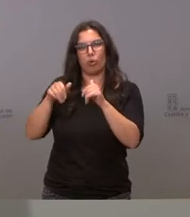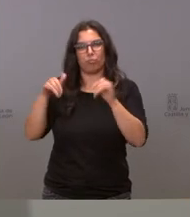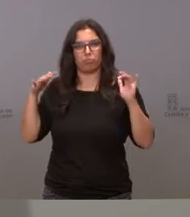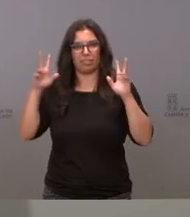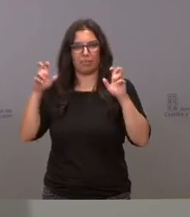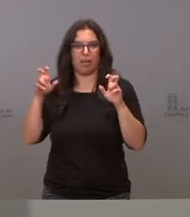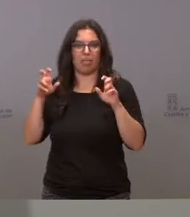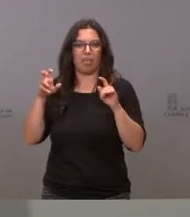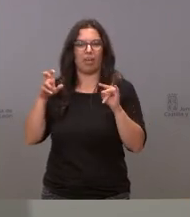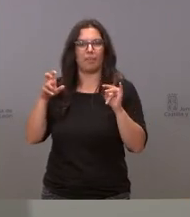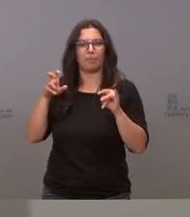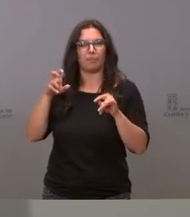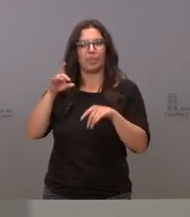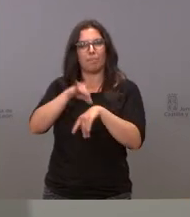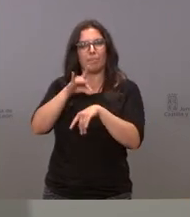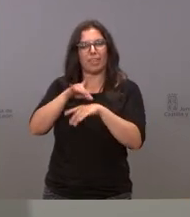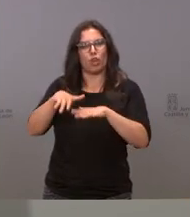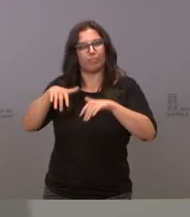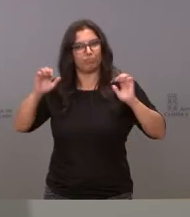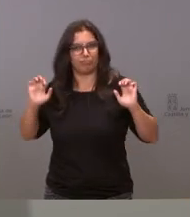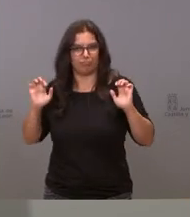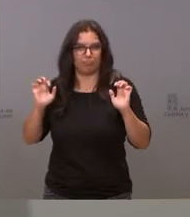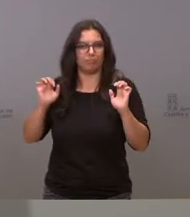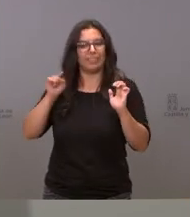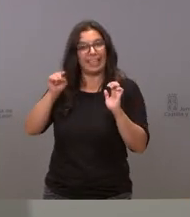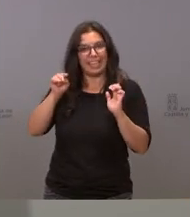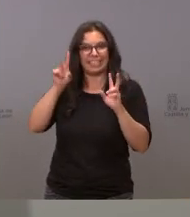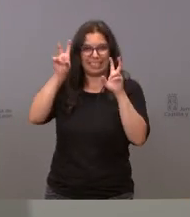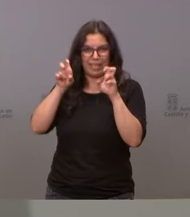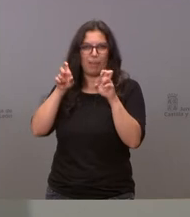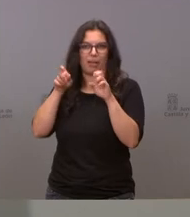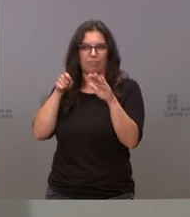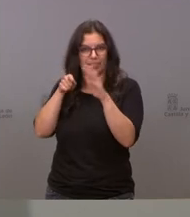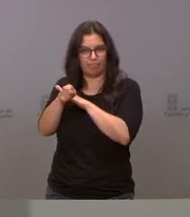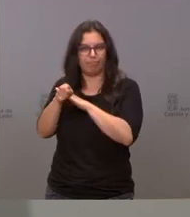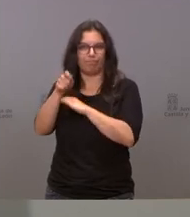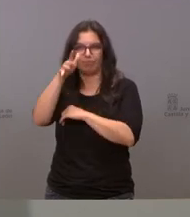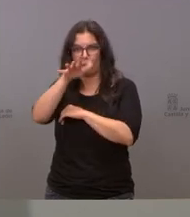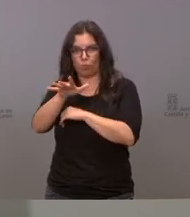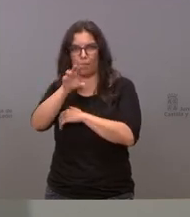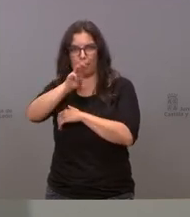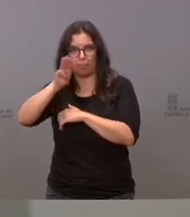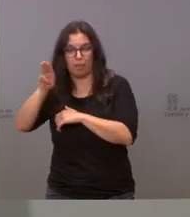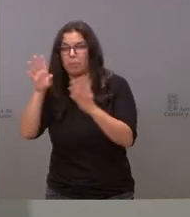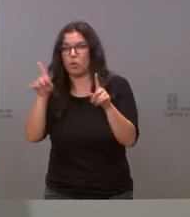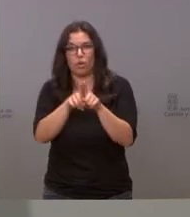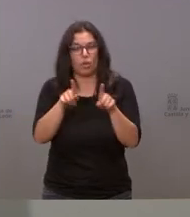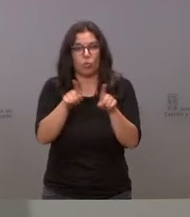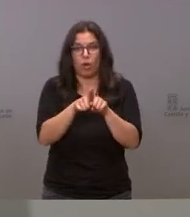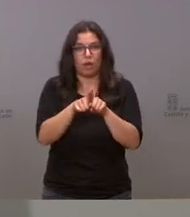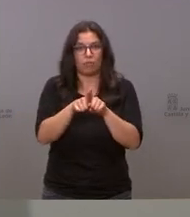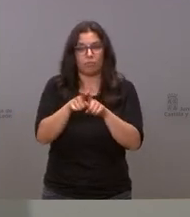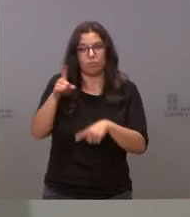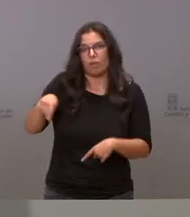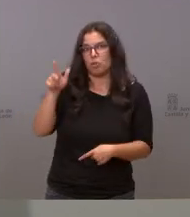donde yo sé ese es el ámbito del recurso al Constitucional que presenta el Partido Popular pero en cualquier caso en su derecho está